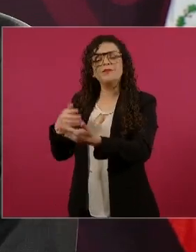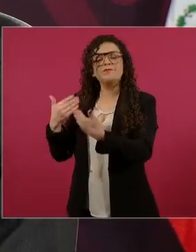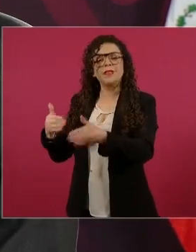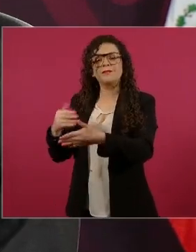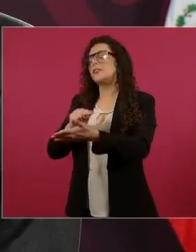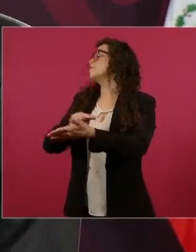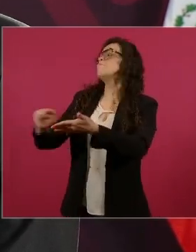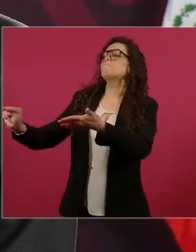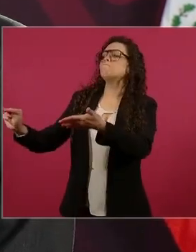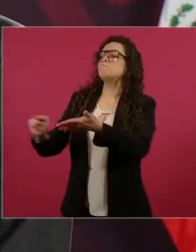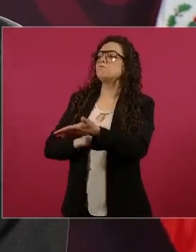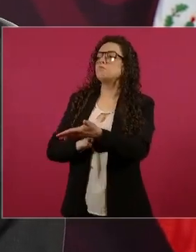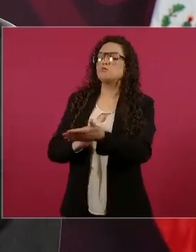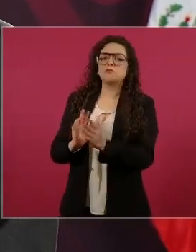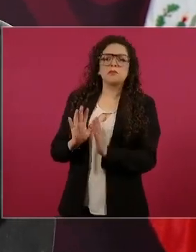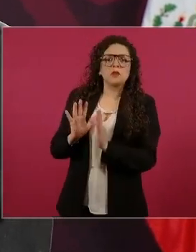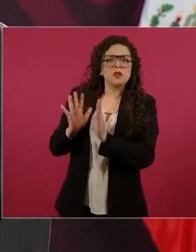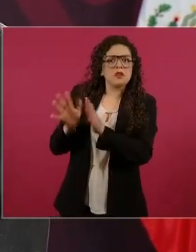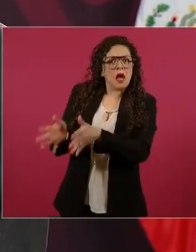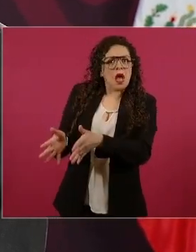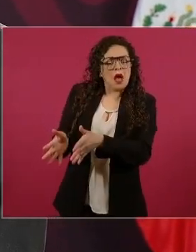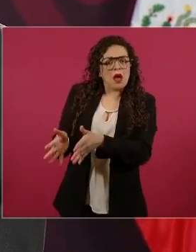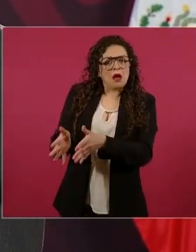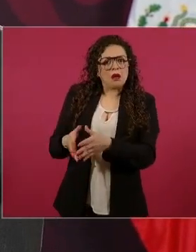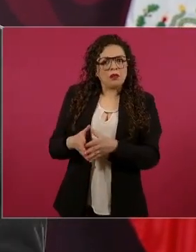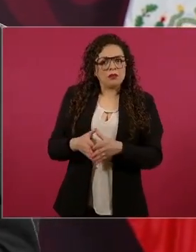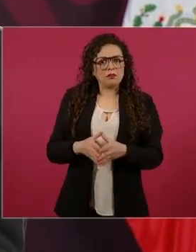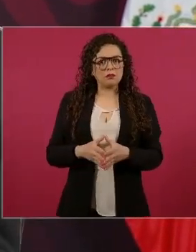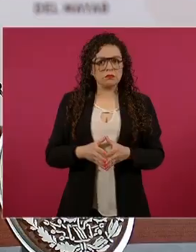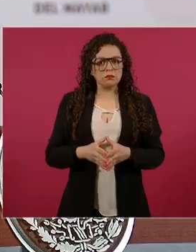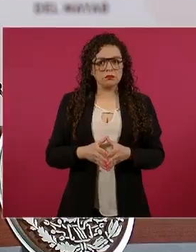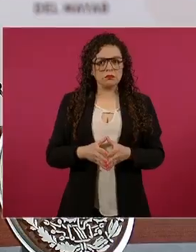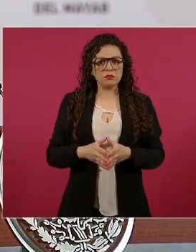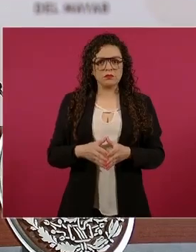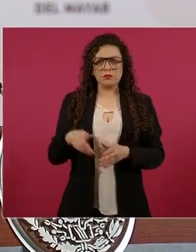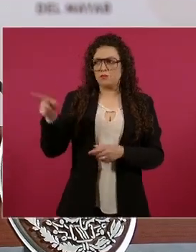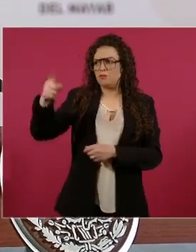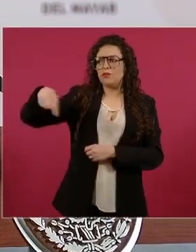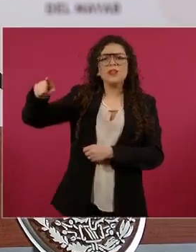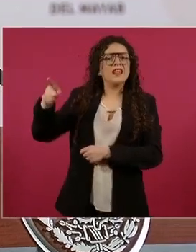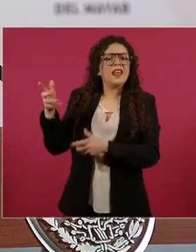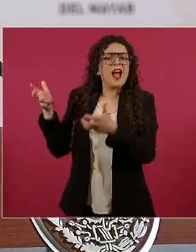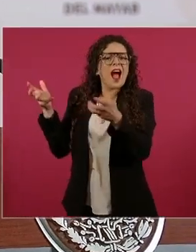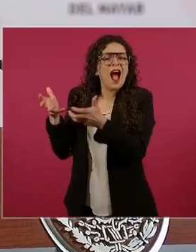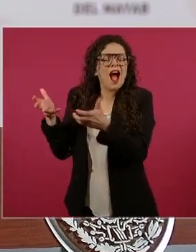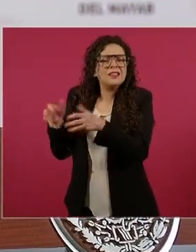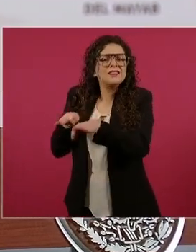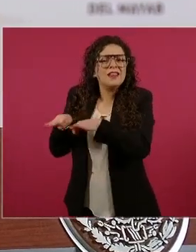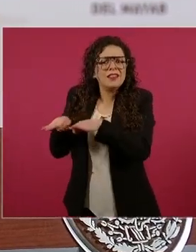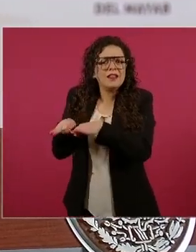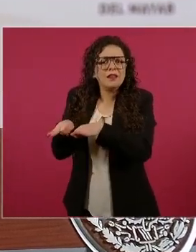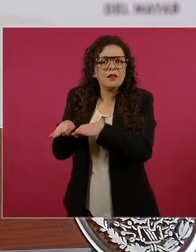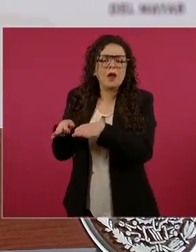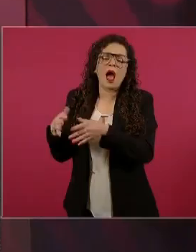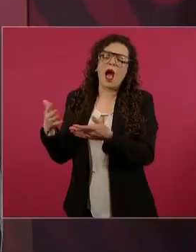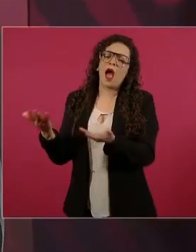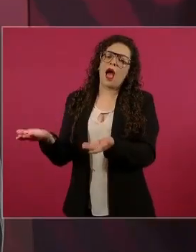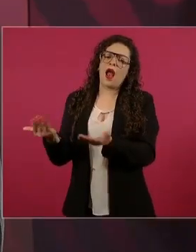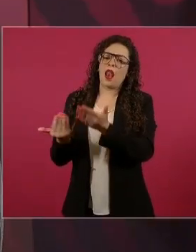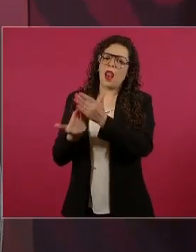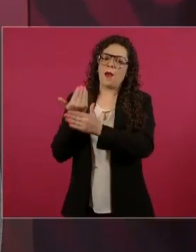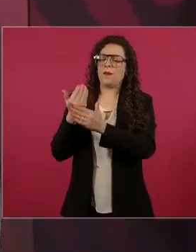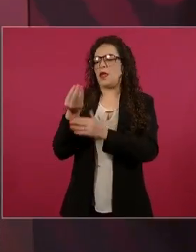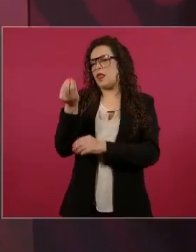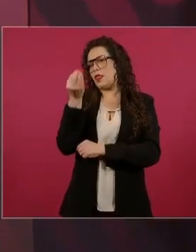es pura relación pública, desayunos en los mejores restaurantes, comidas,